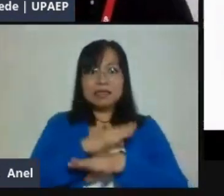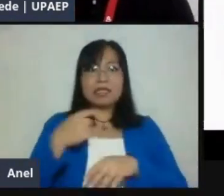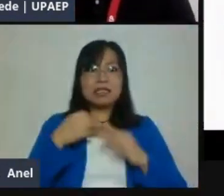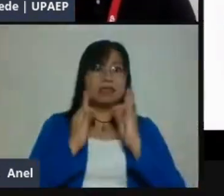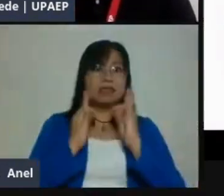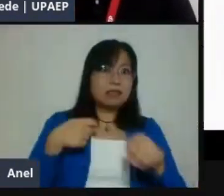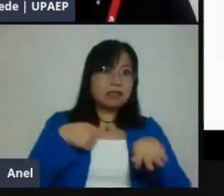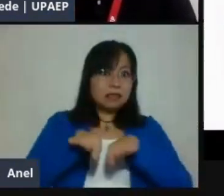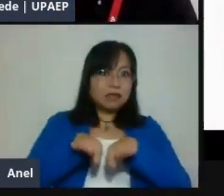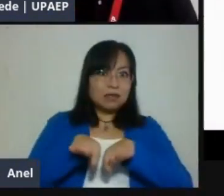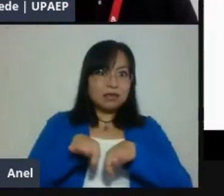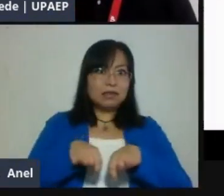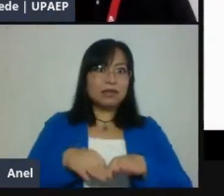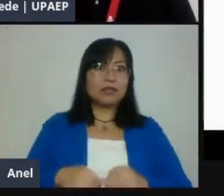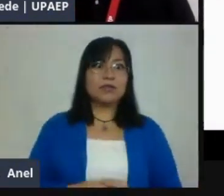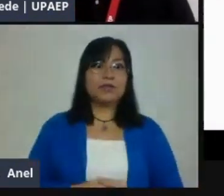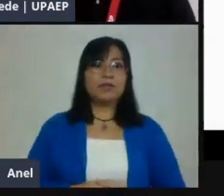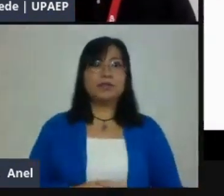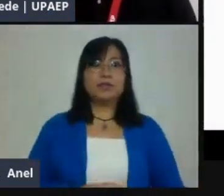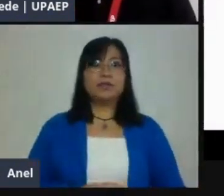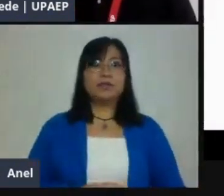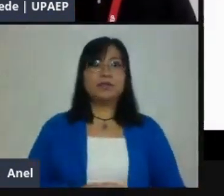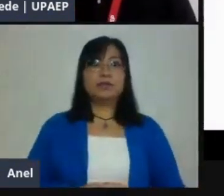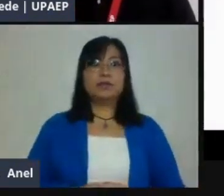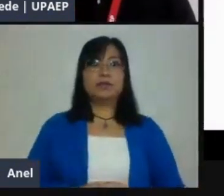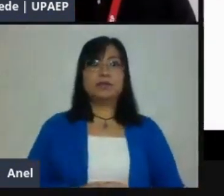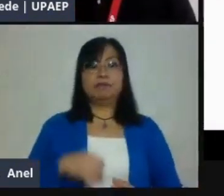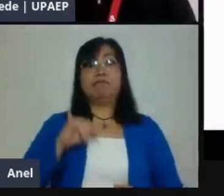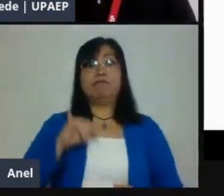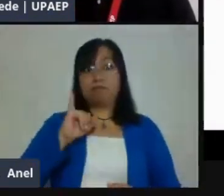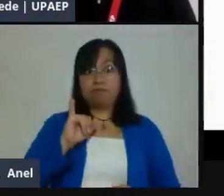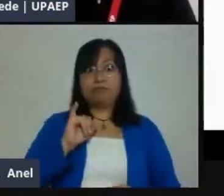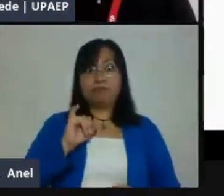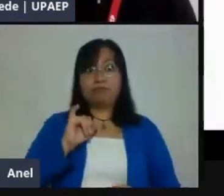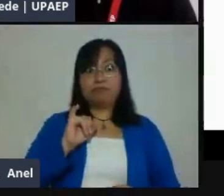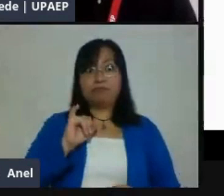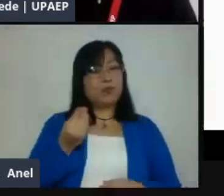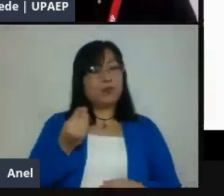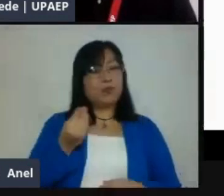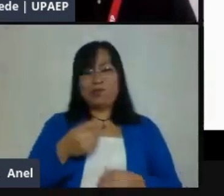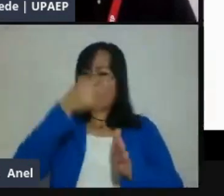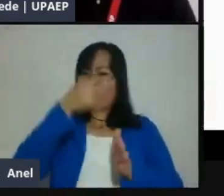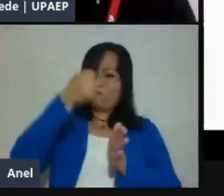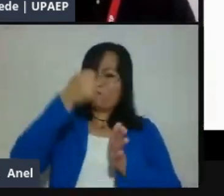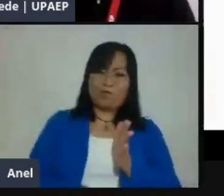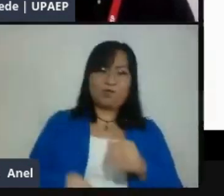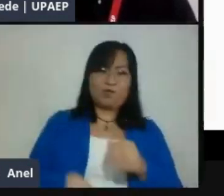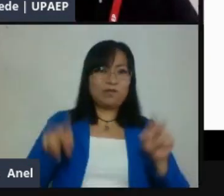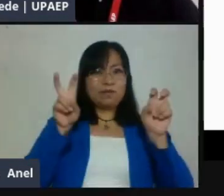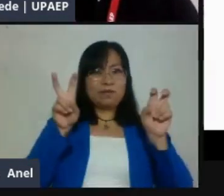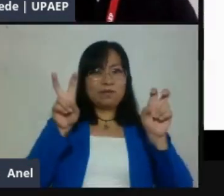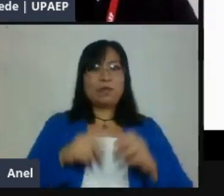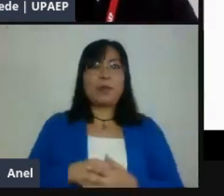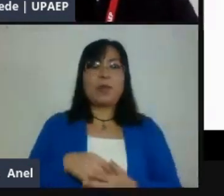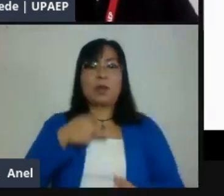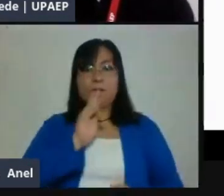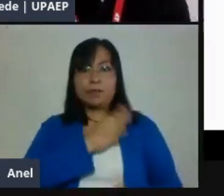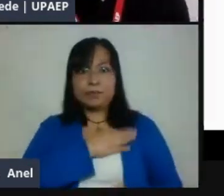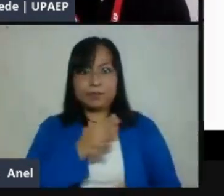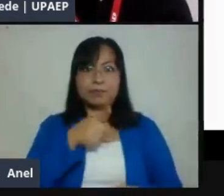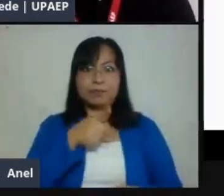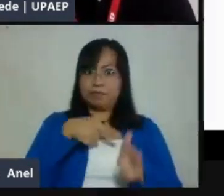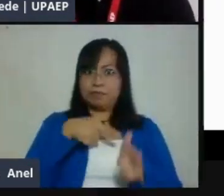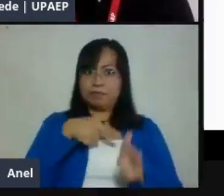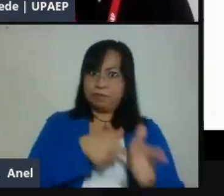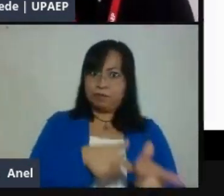muy amplio además para seguir rascándole ahí. Pero bueno, nosotros lo que hicimos fue trabajar en